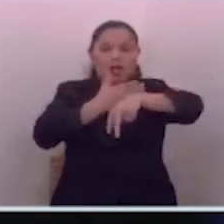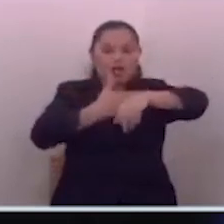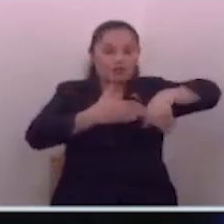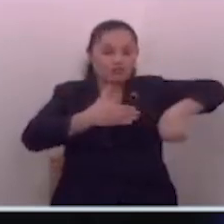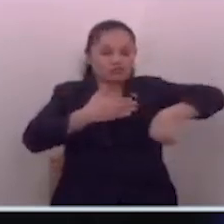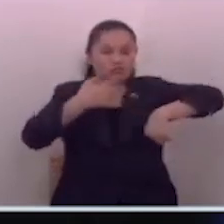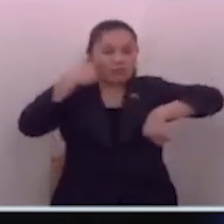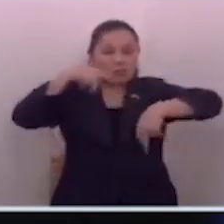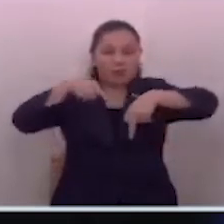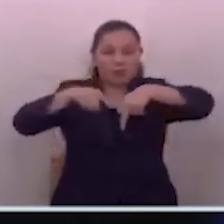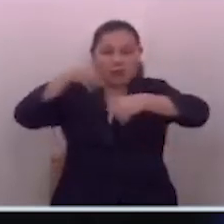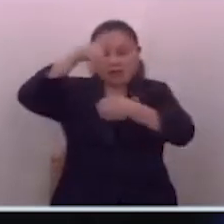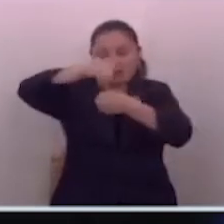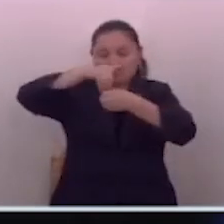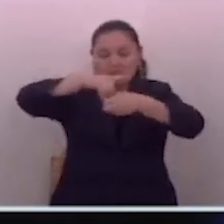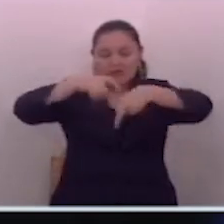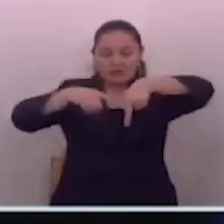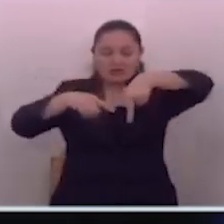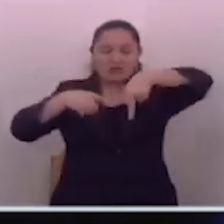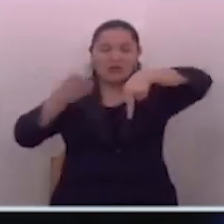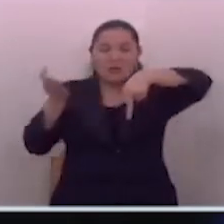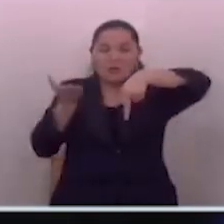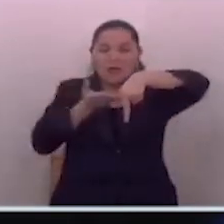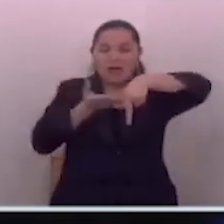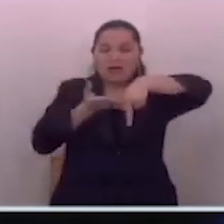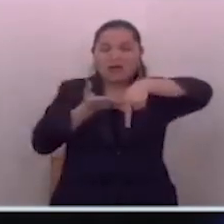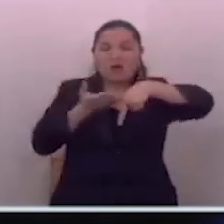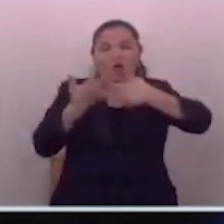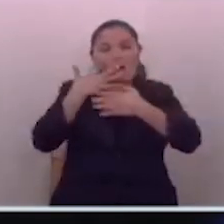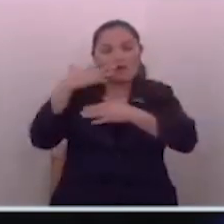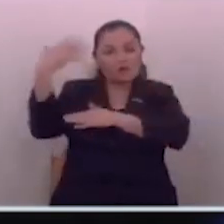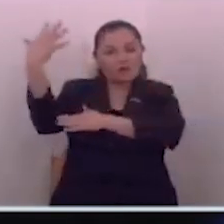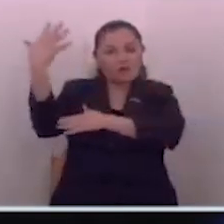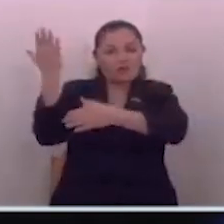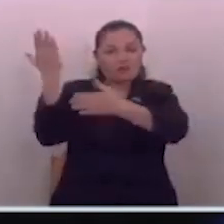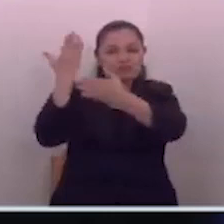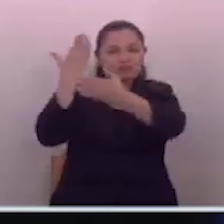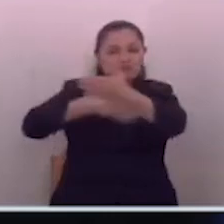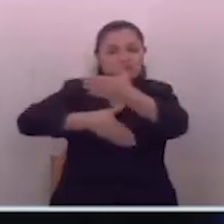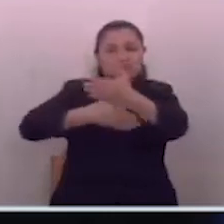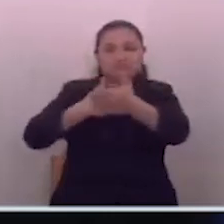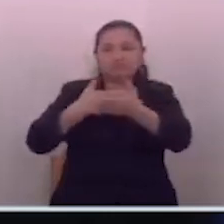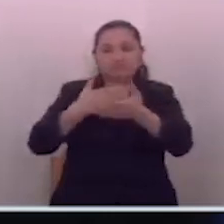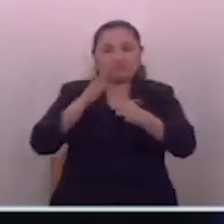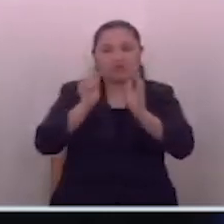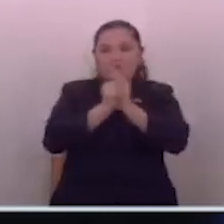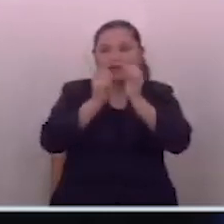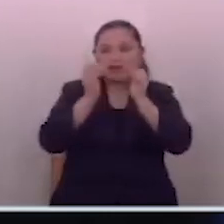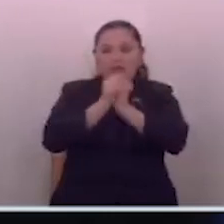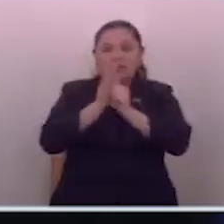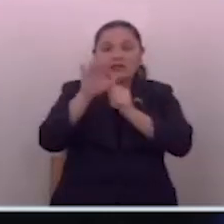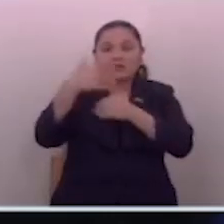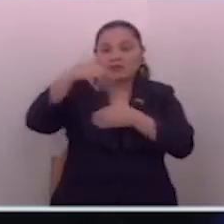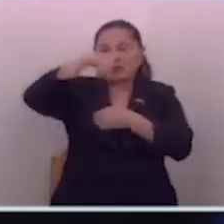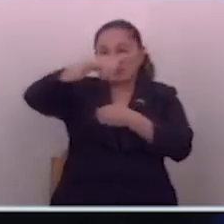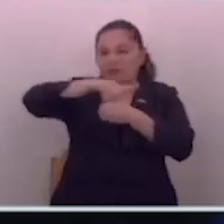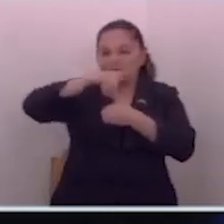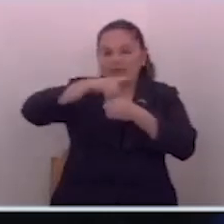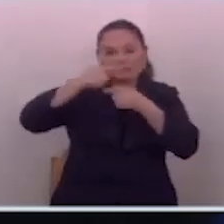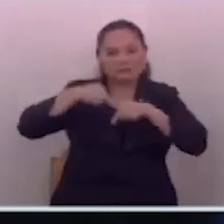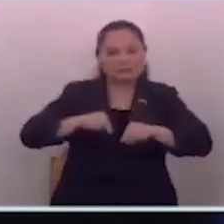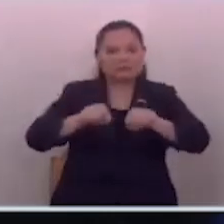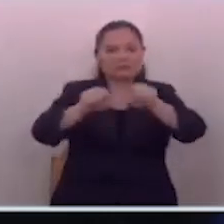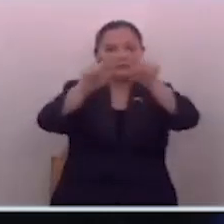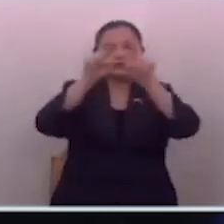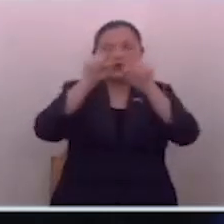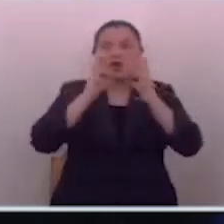amputaciones de miembros inferiores y otro montón de problemas con los que quedaron. Y seguimos en